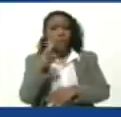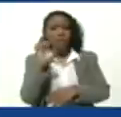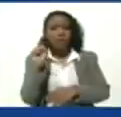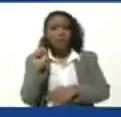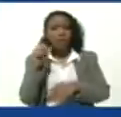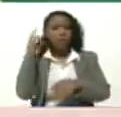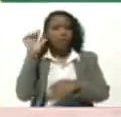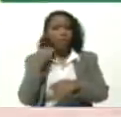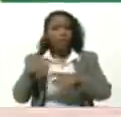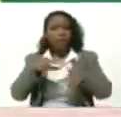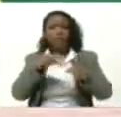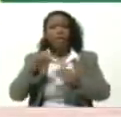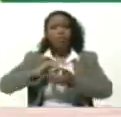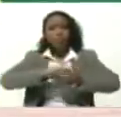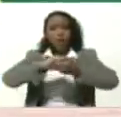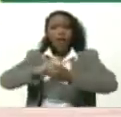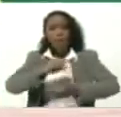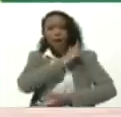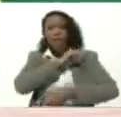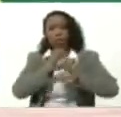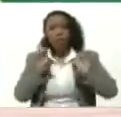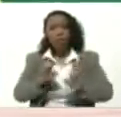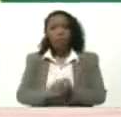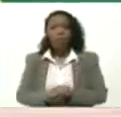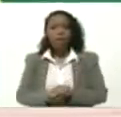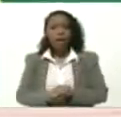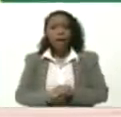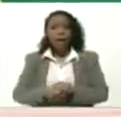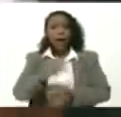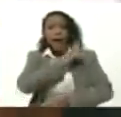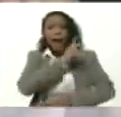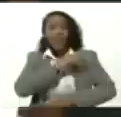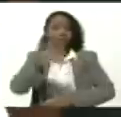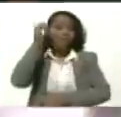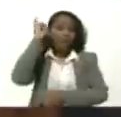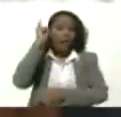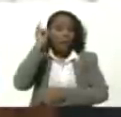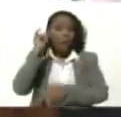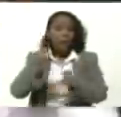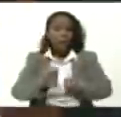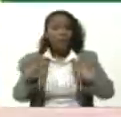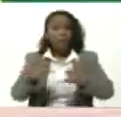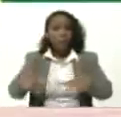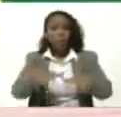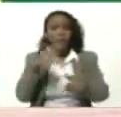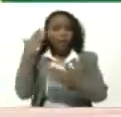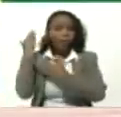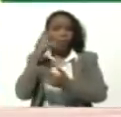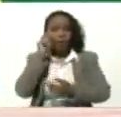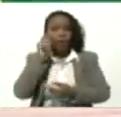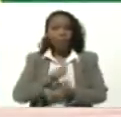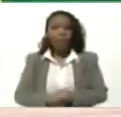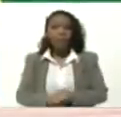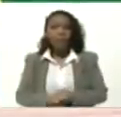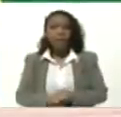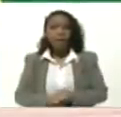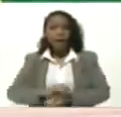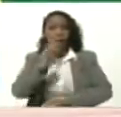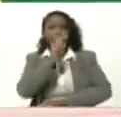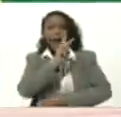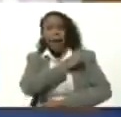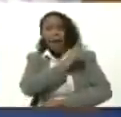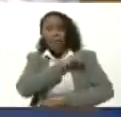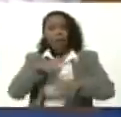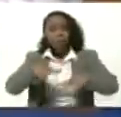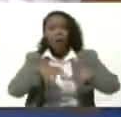Ana Rodríguez Jefa de la zona Educativa De Yaracuy Y Sandy Burgos Jefa de la